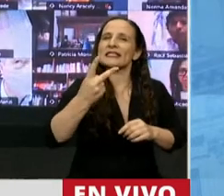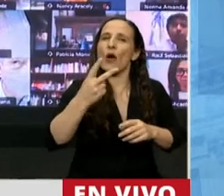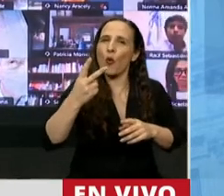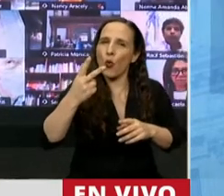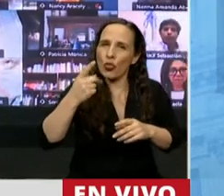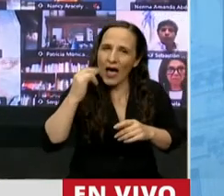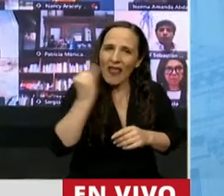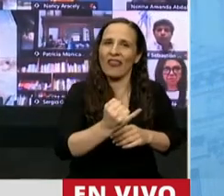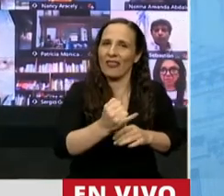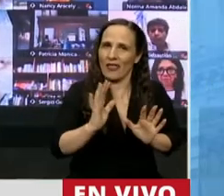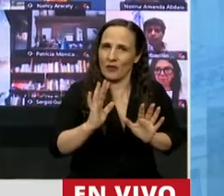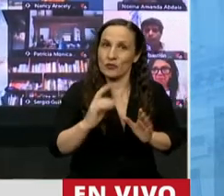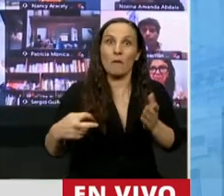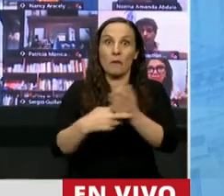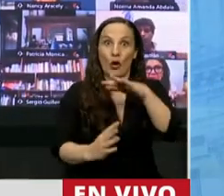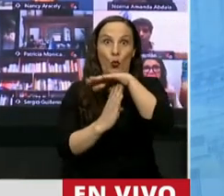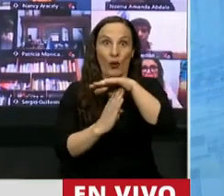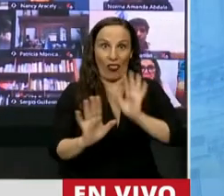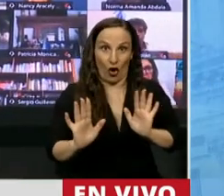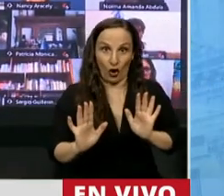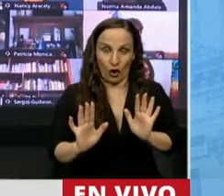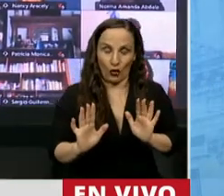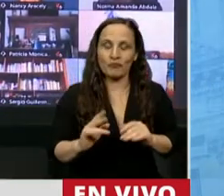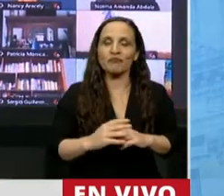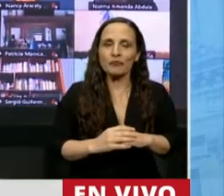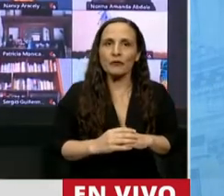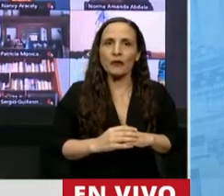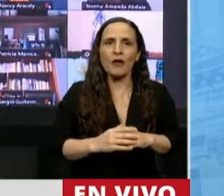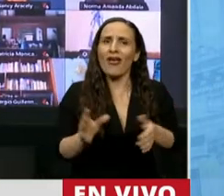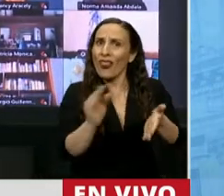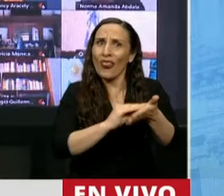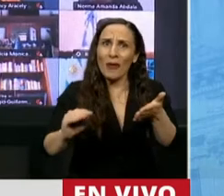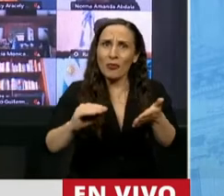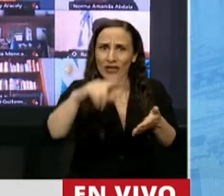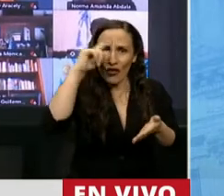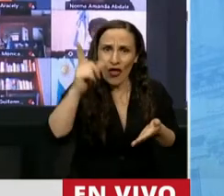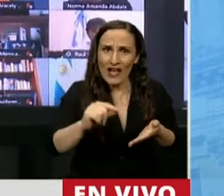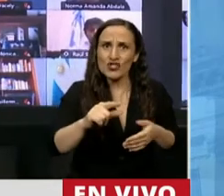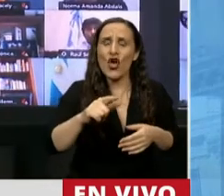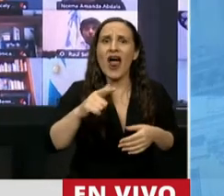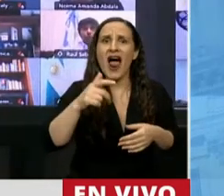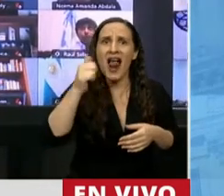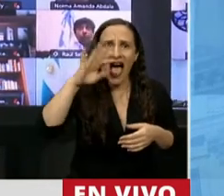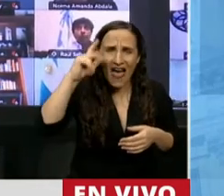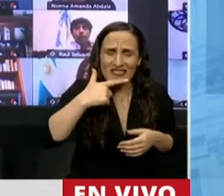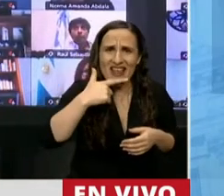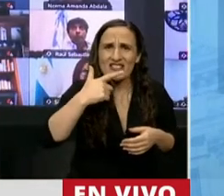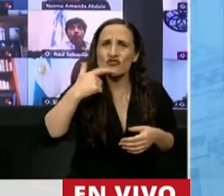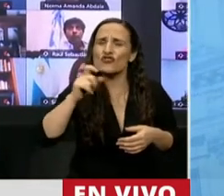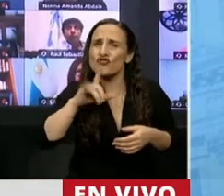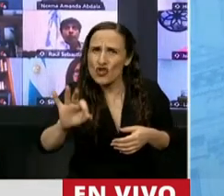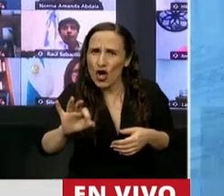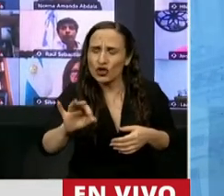procurador. Y a todo esto, el propio diputado nacional Andrés Soto, en perfecta